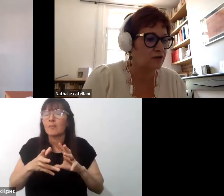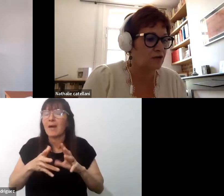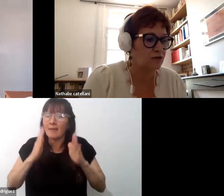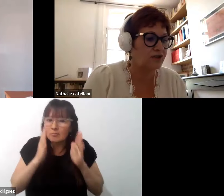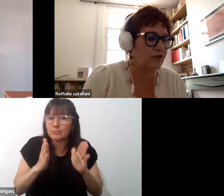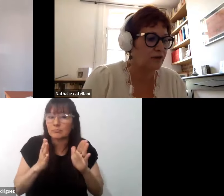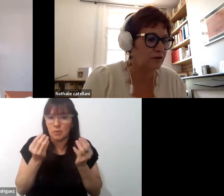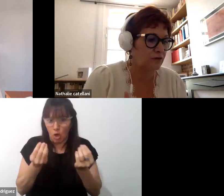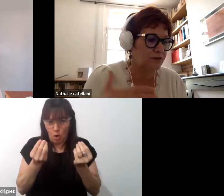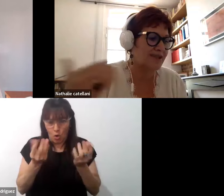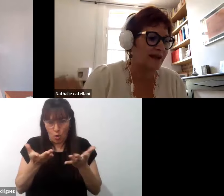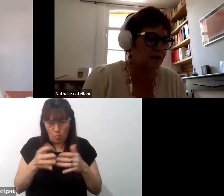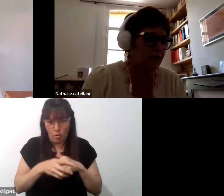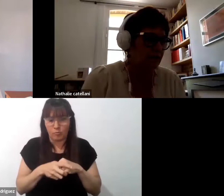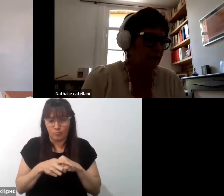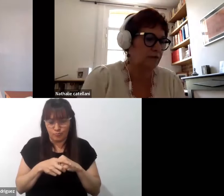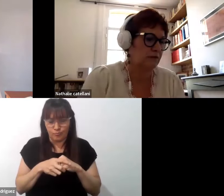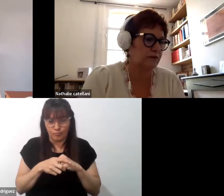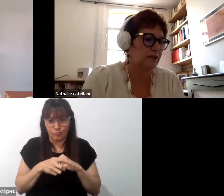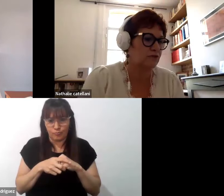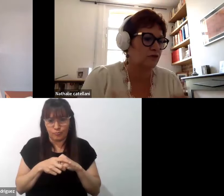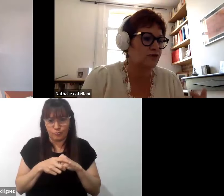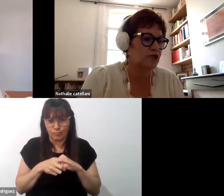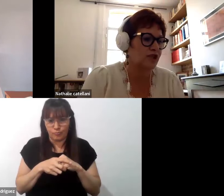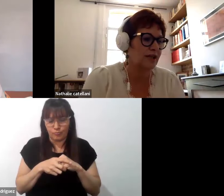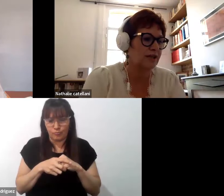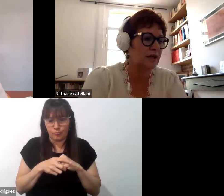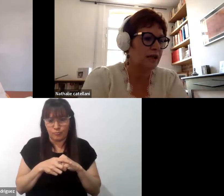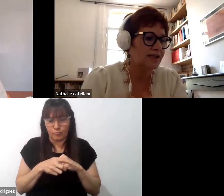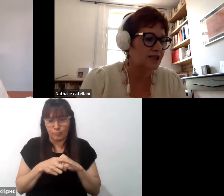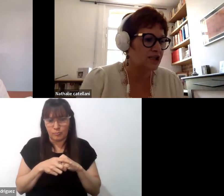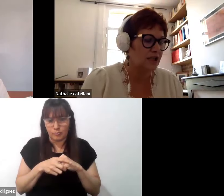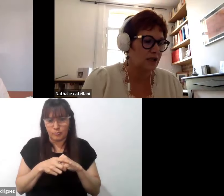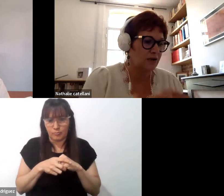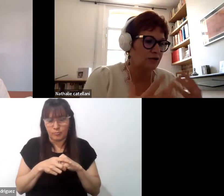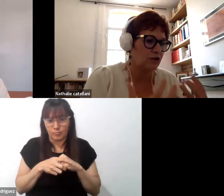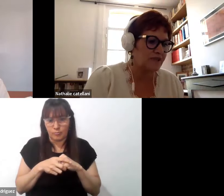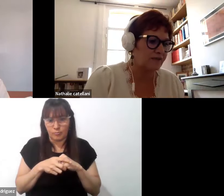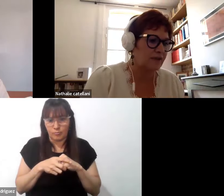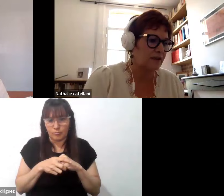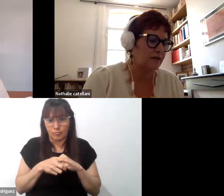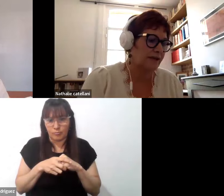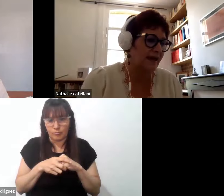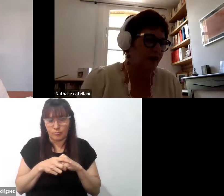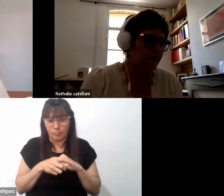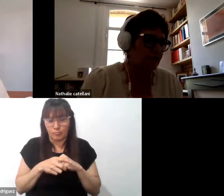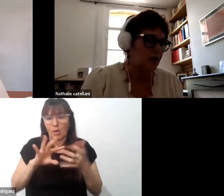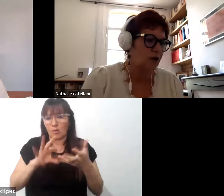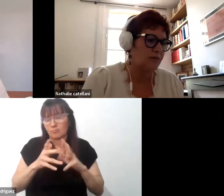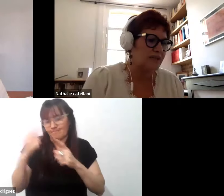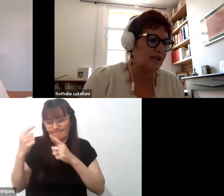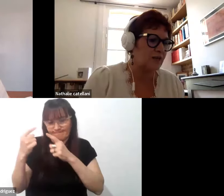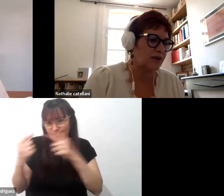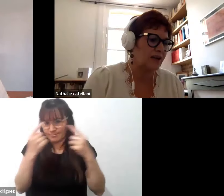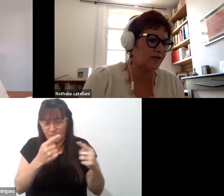sigue diferentes capas en distintas escalas. Se trata de